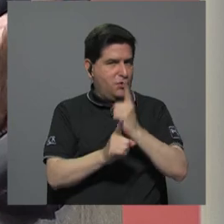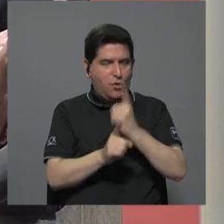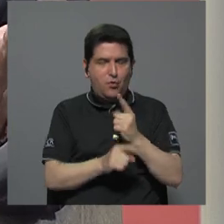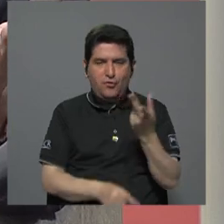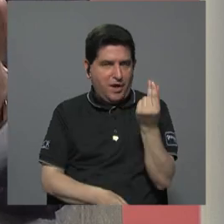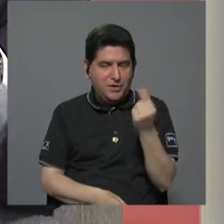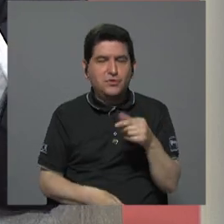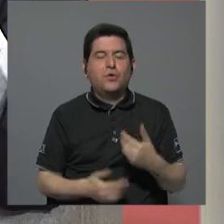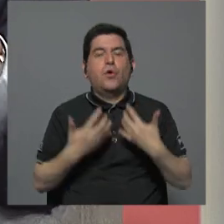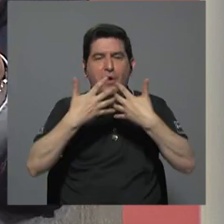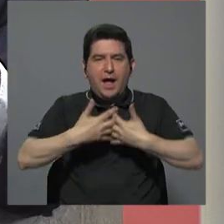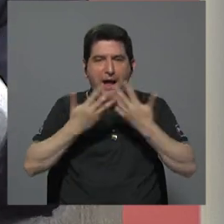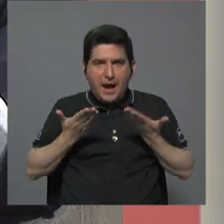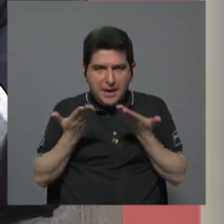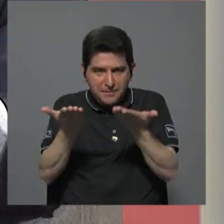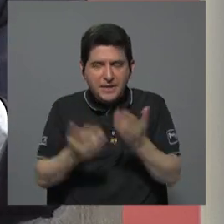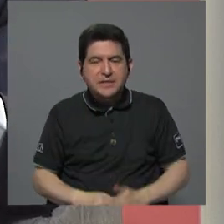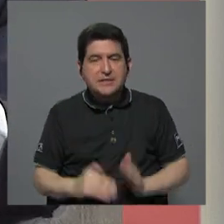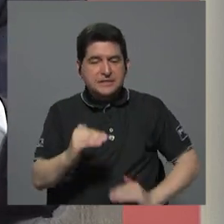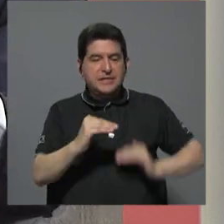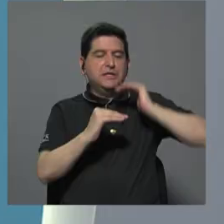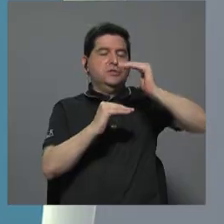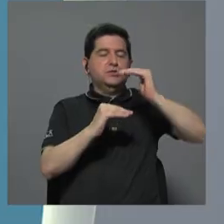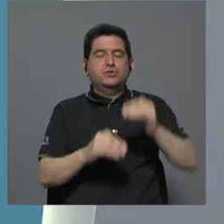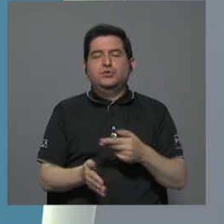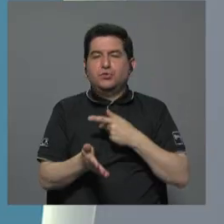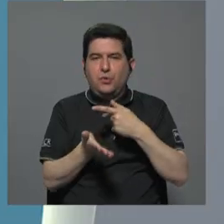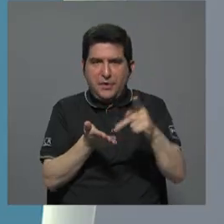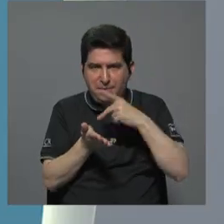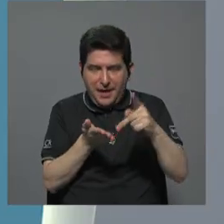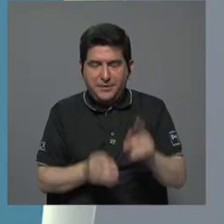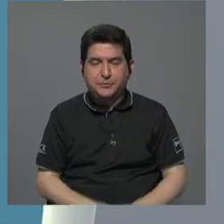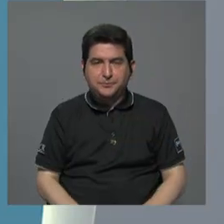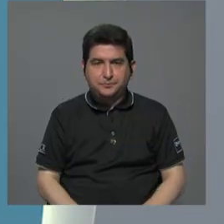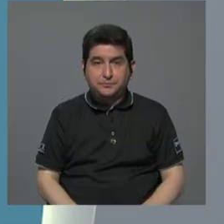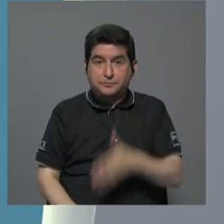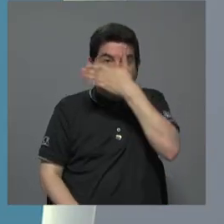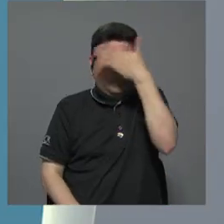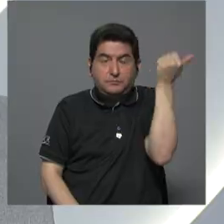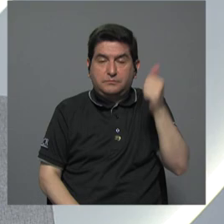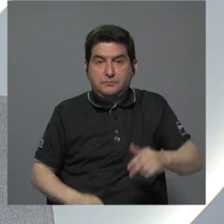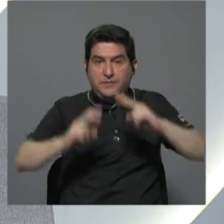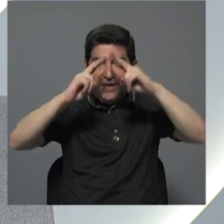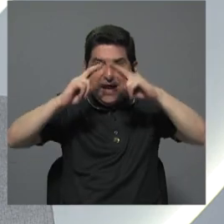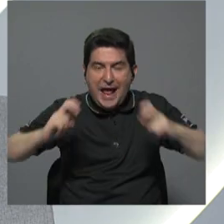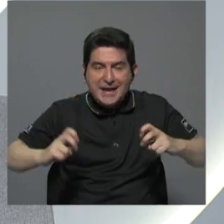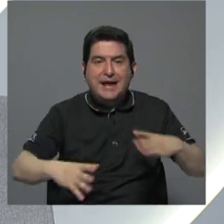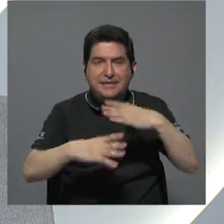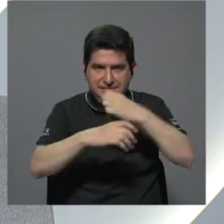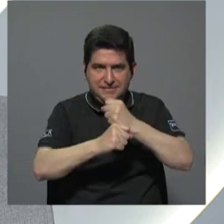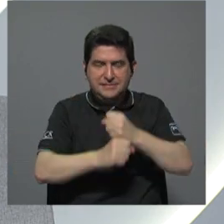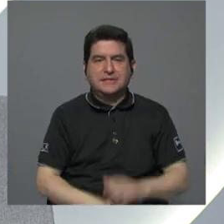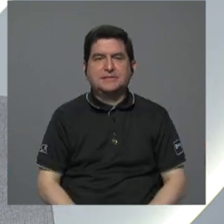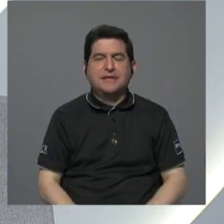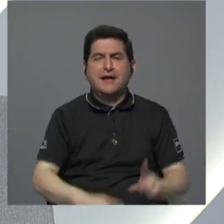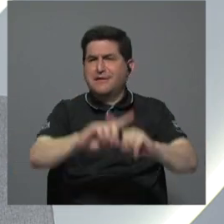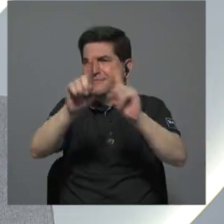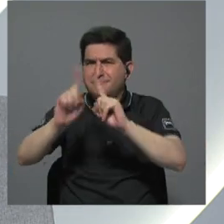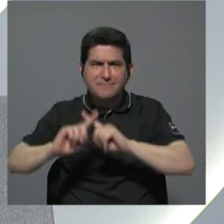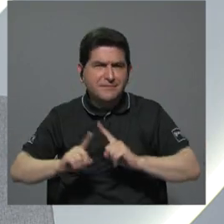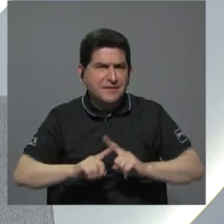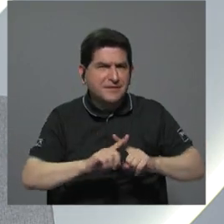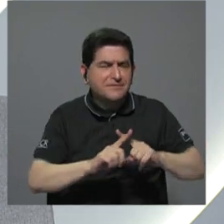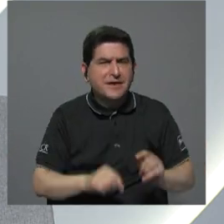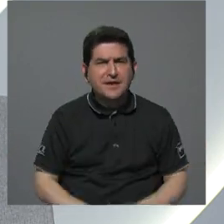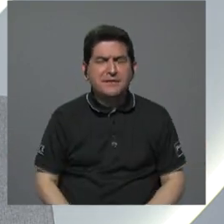recursos a estas empresas y de sobrecosto de las obras que se hicieron. Eso sin dejar de lado que existe un análisis que ha hecho el